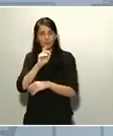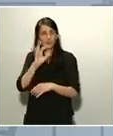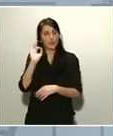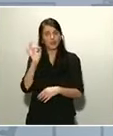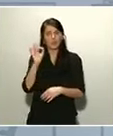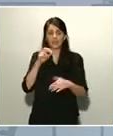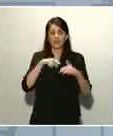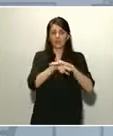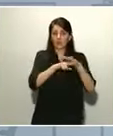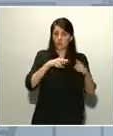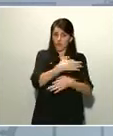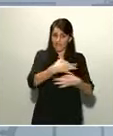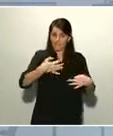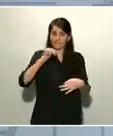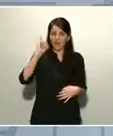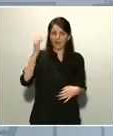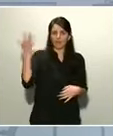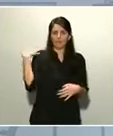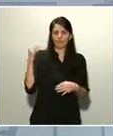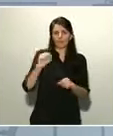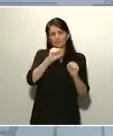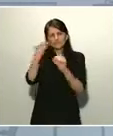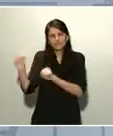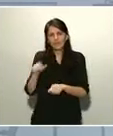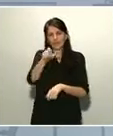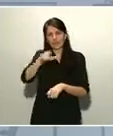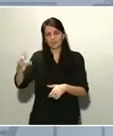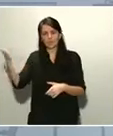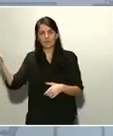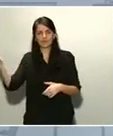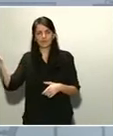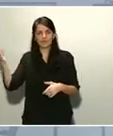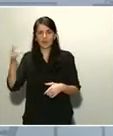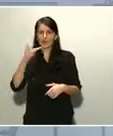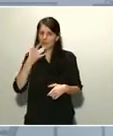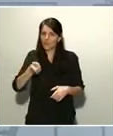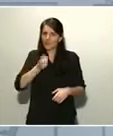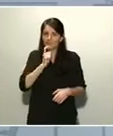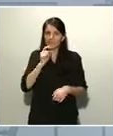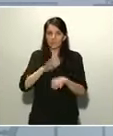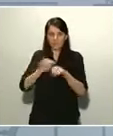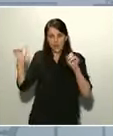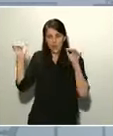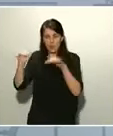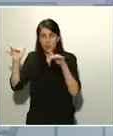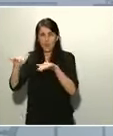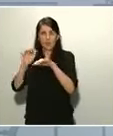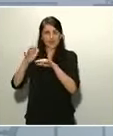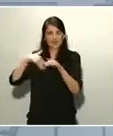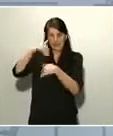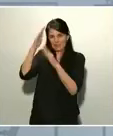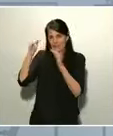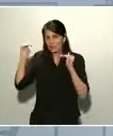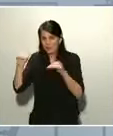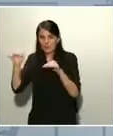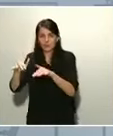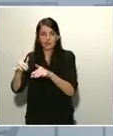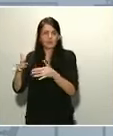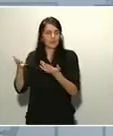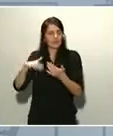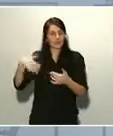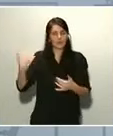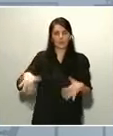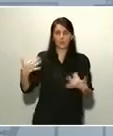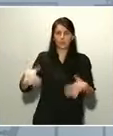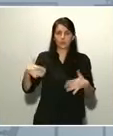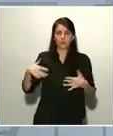más difícil si la avalancha colapsa el sistema. Lo sabemos por los informes, pero también por los testimonios de los sanitarios que estamos viendo en los medios de comunicación.